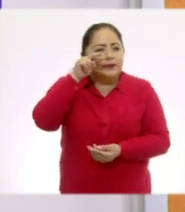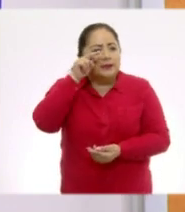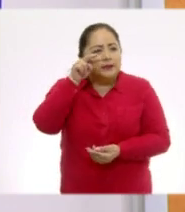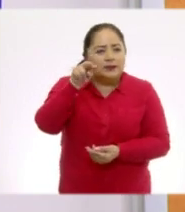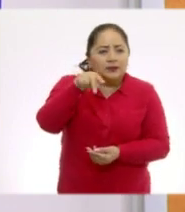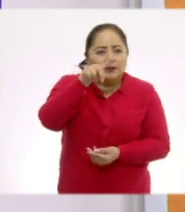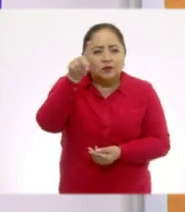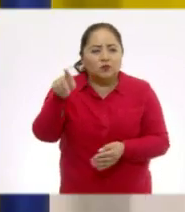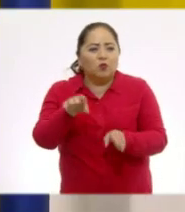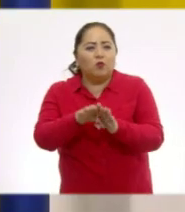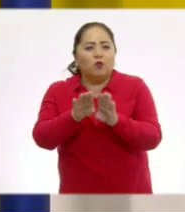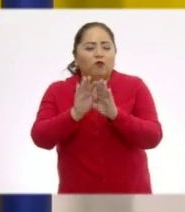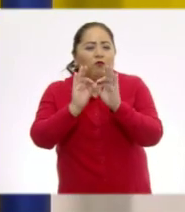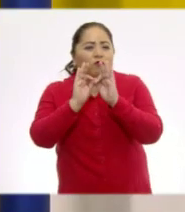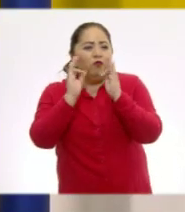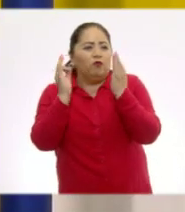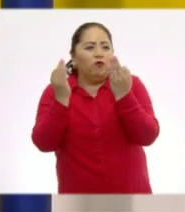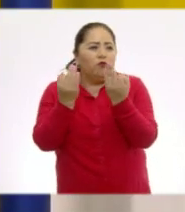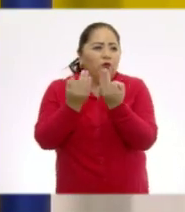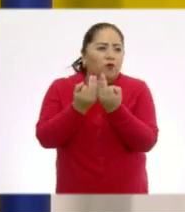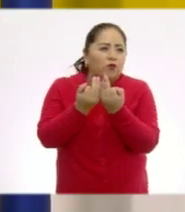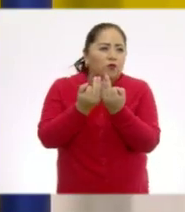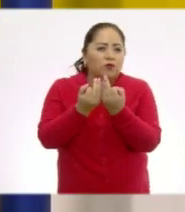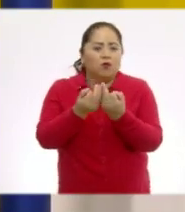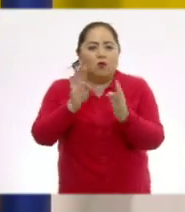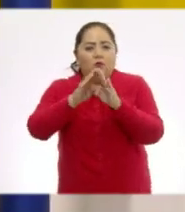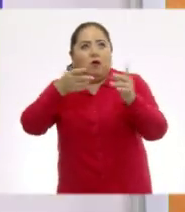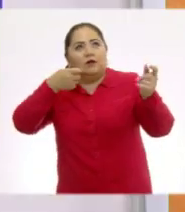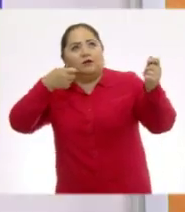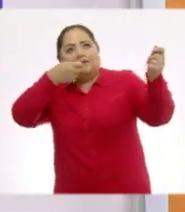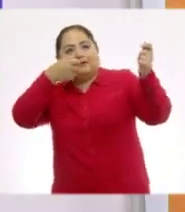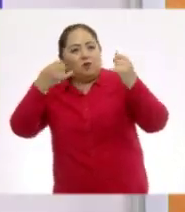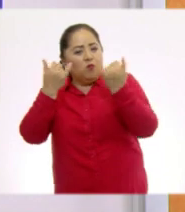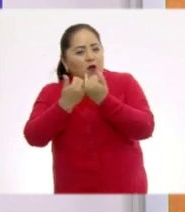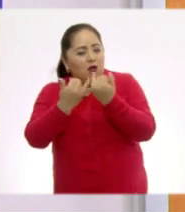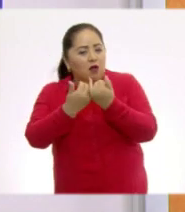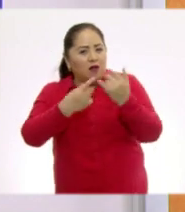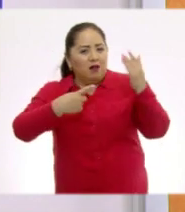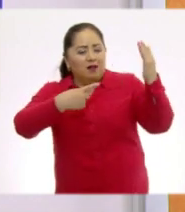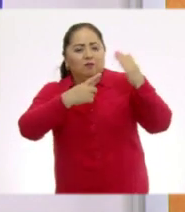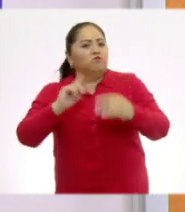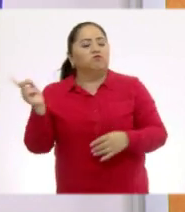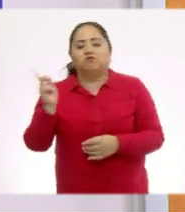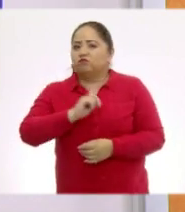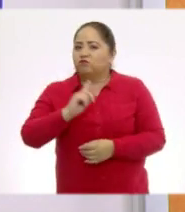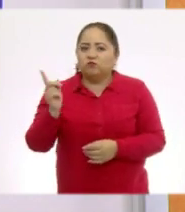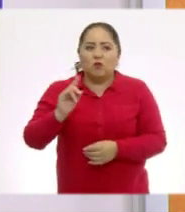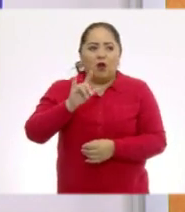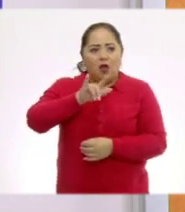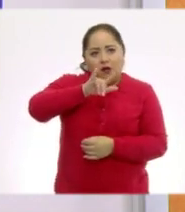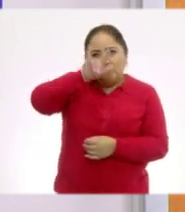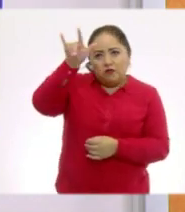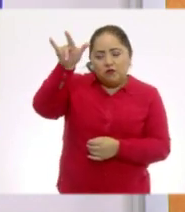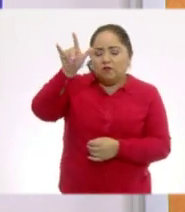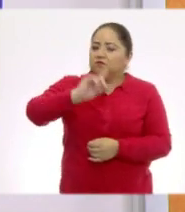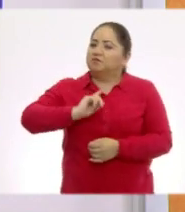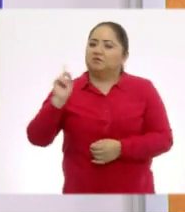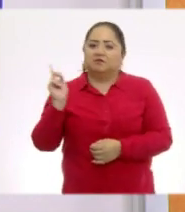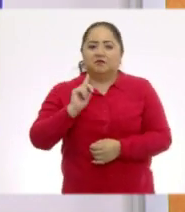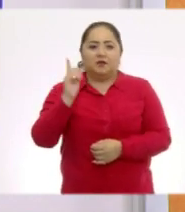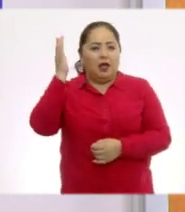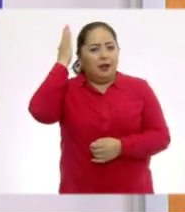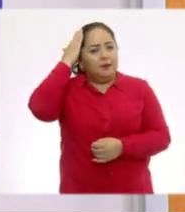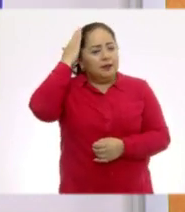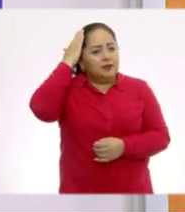visto una forma... Es un cometa que va volando hacia arriba. ¿No? Es un avión. Es como... una